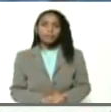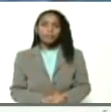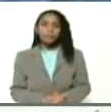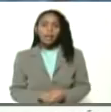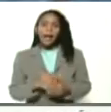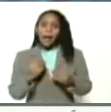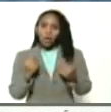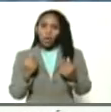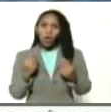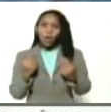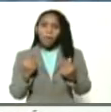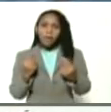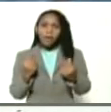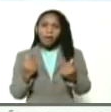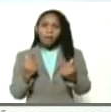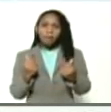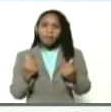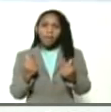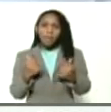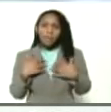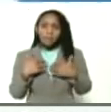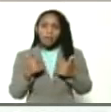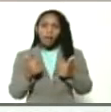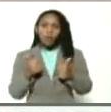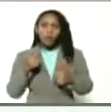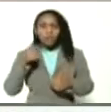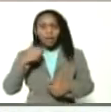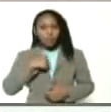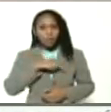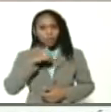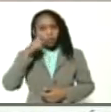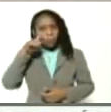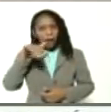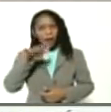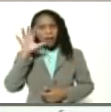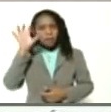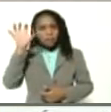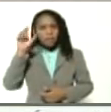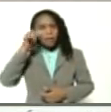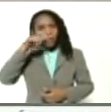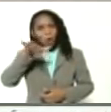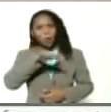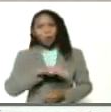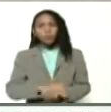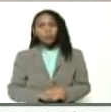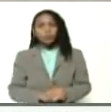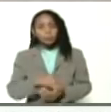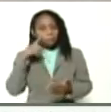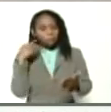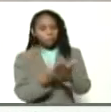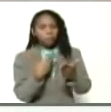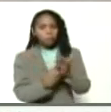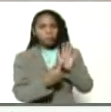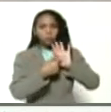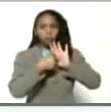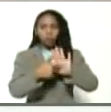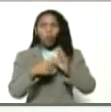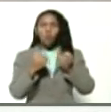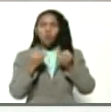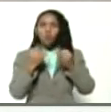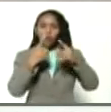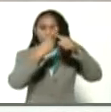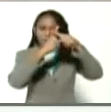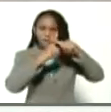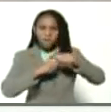económicas de salud de nuestro país y de nuestro pueblo sacó sacó las pruebas cuánto dinero es